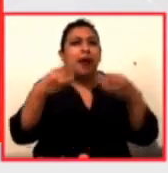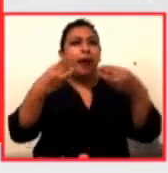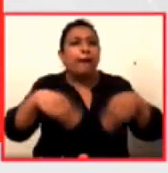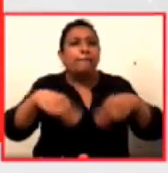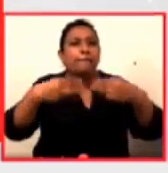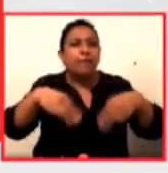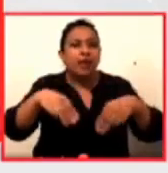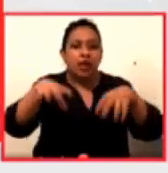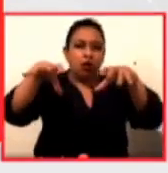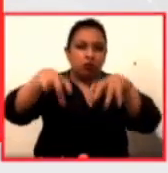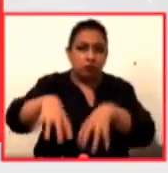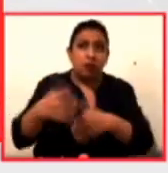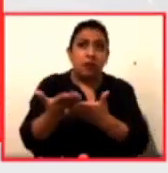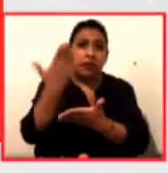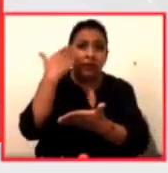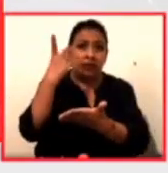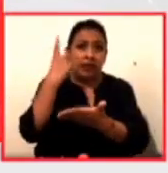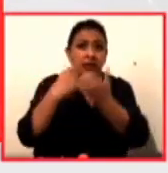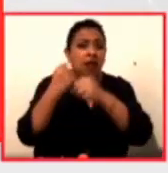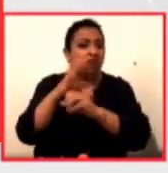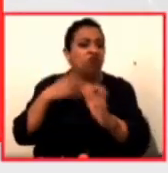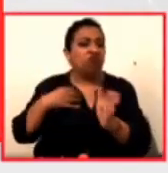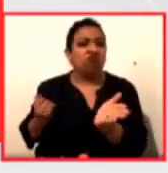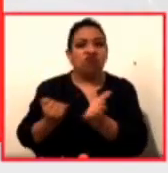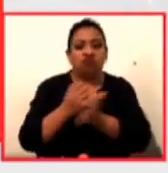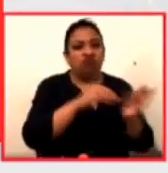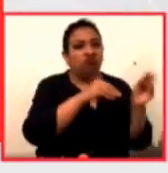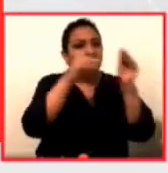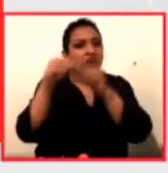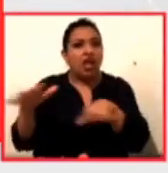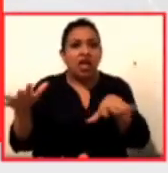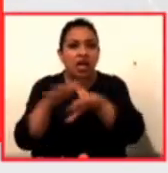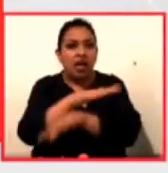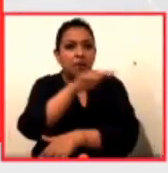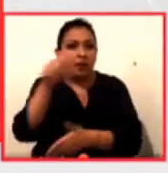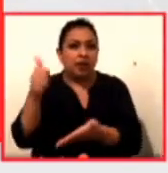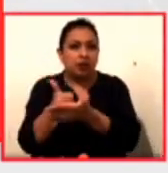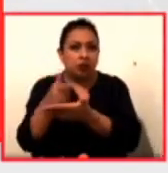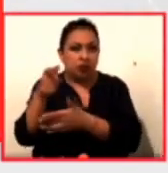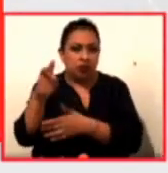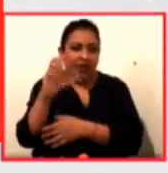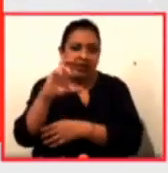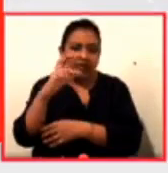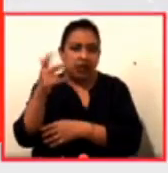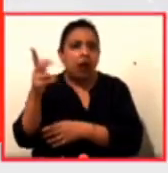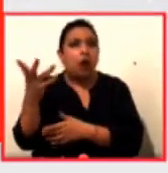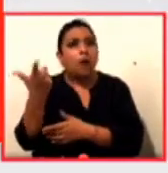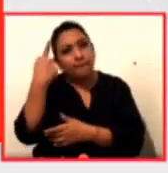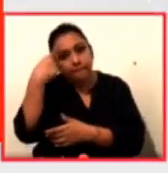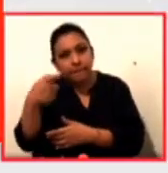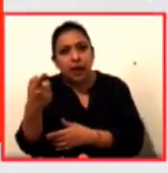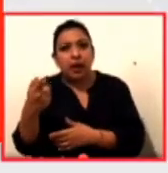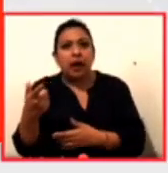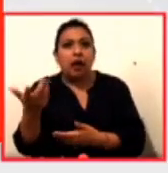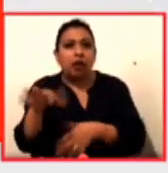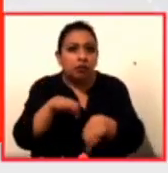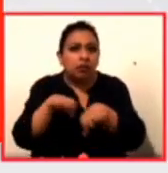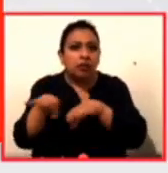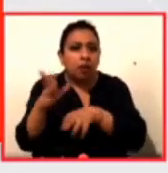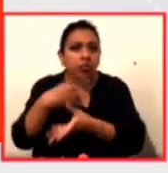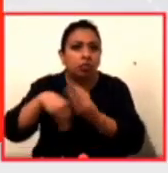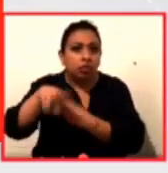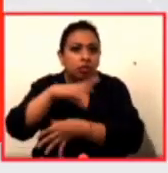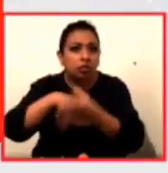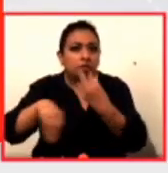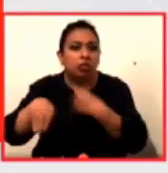hace 30 años tomó la decisión de mudarse a Chicago para ganarse la vida a partir de cero. Todavía con su